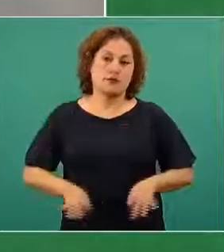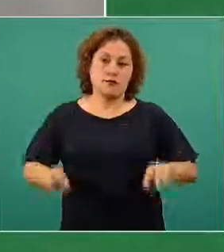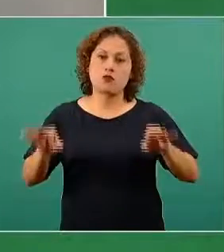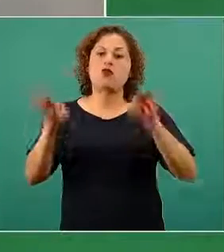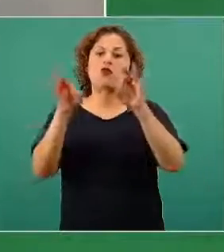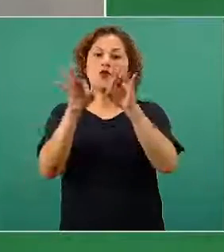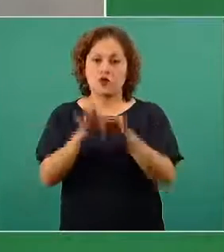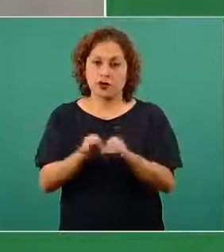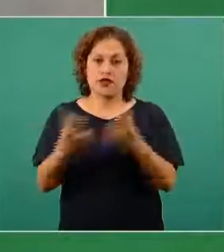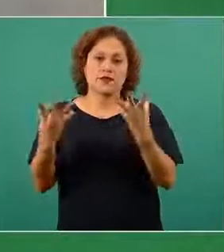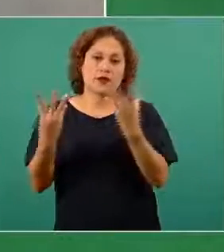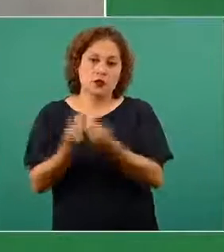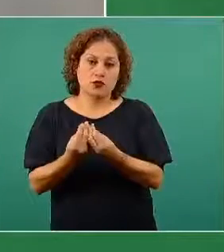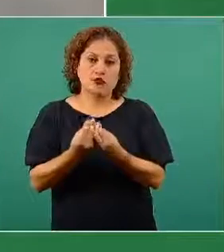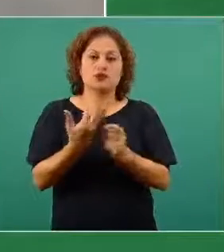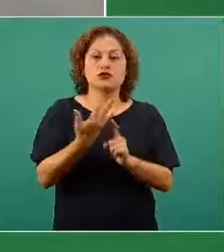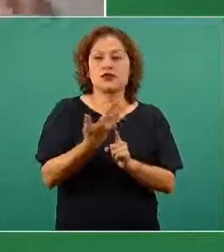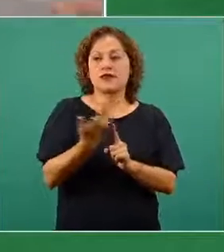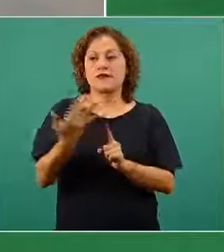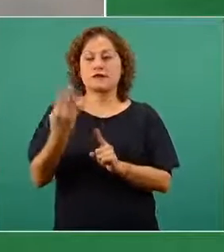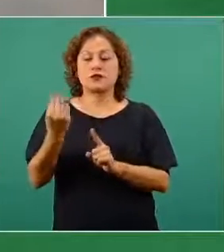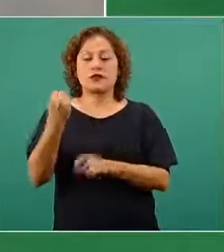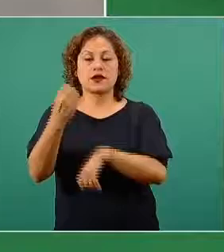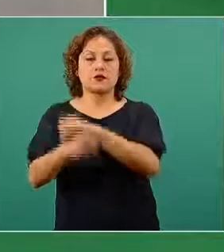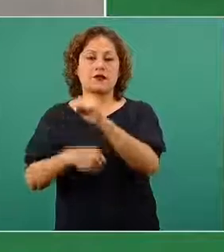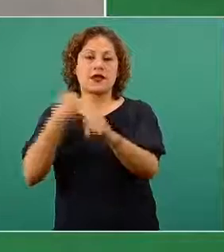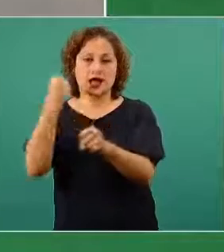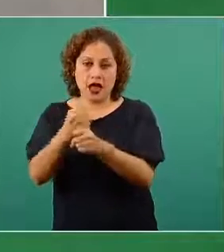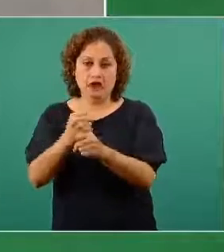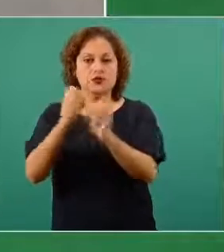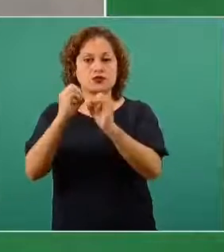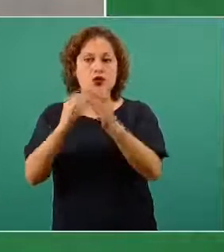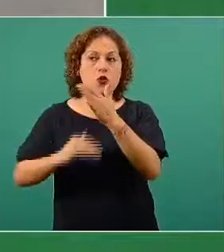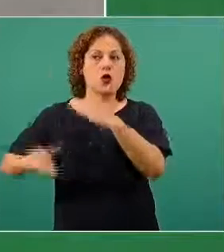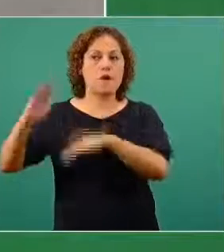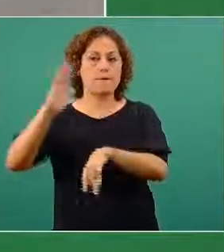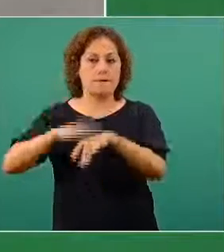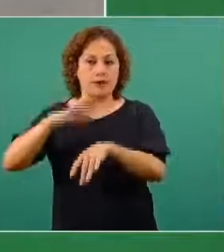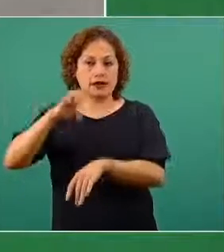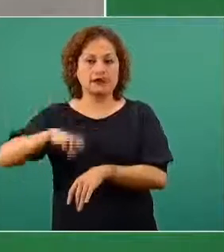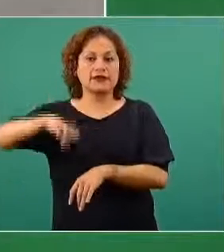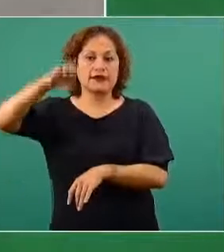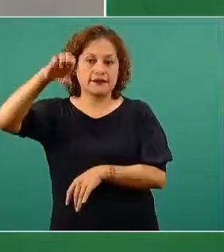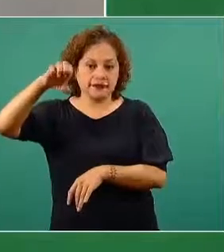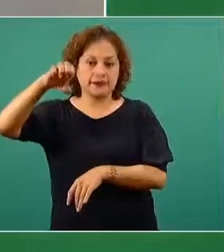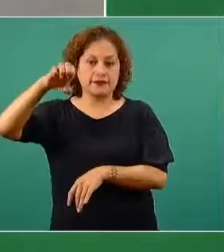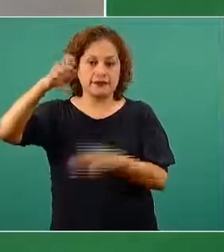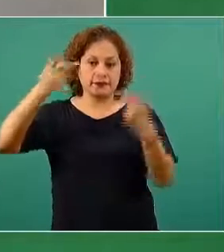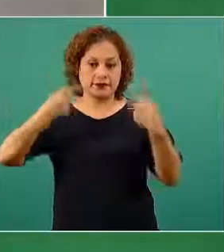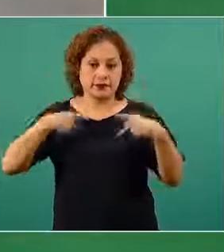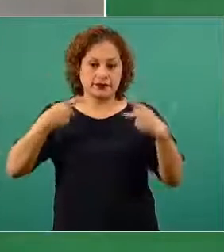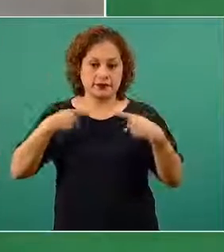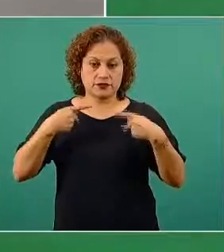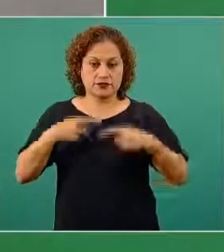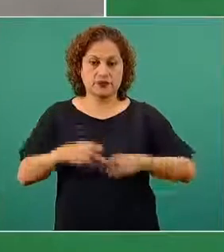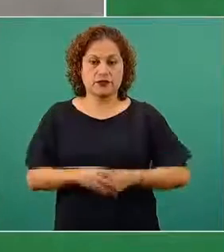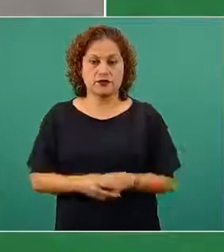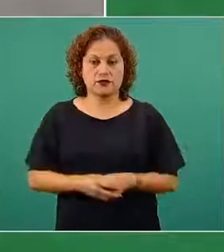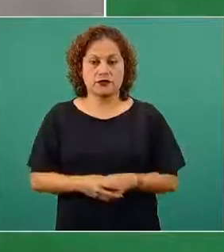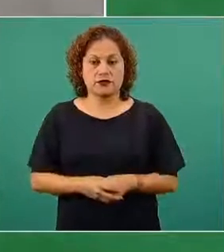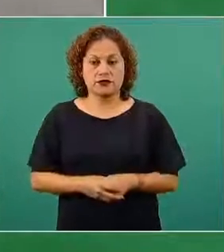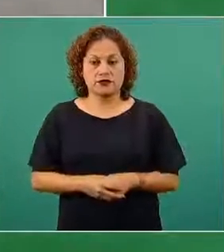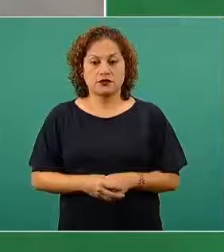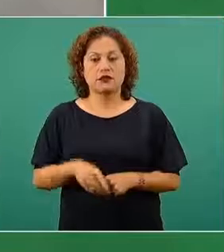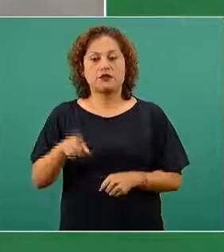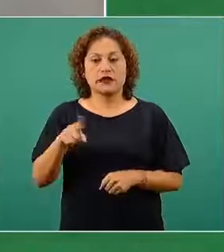las personas de cincuenta, cincuenta y nueve años, las personas adultas mayores ocupan